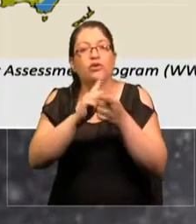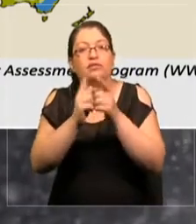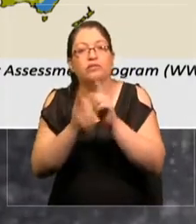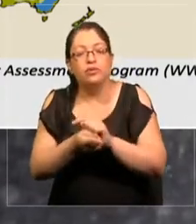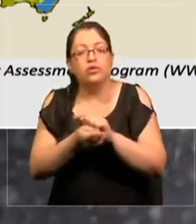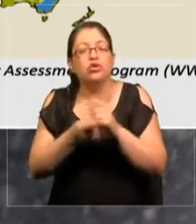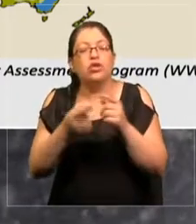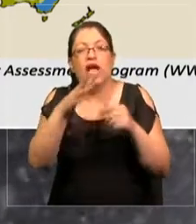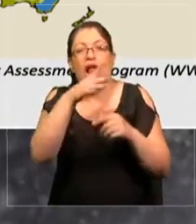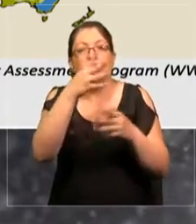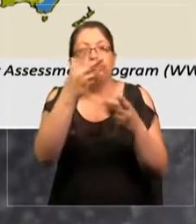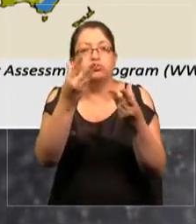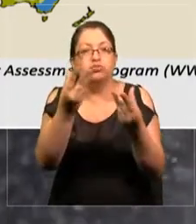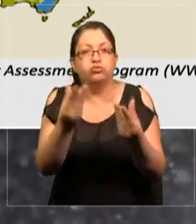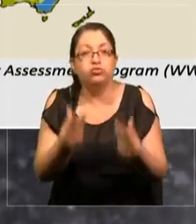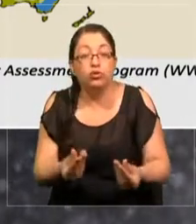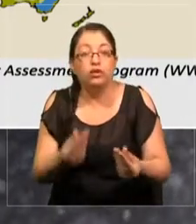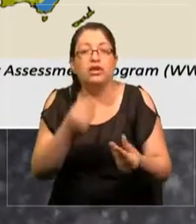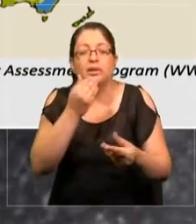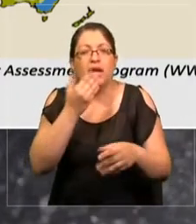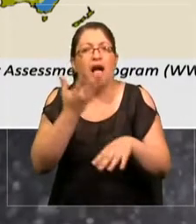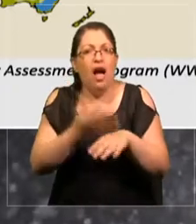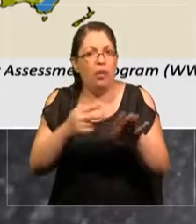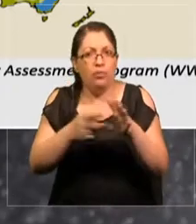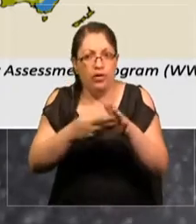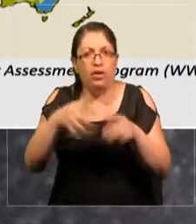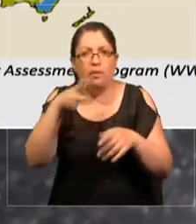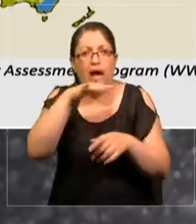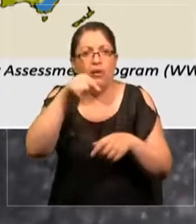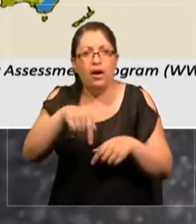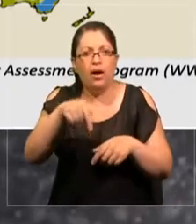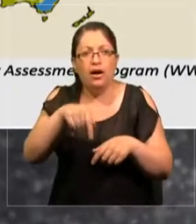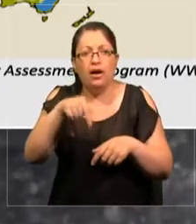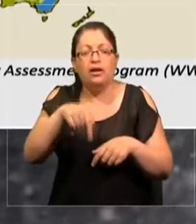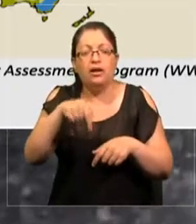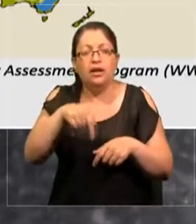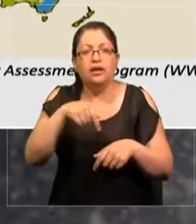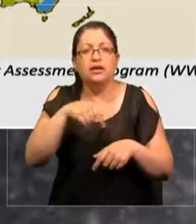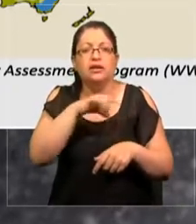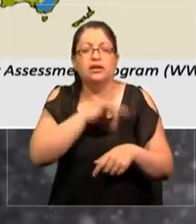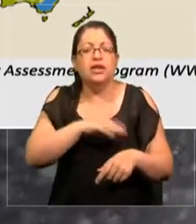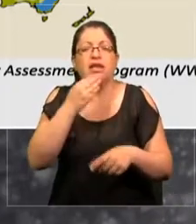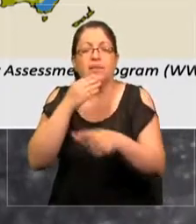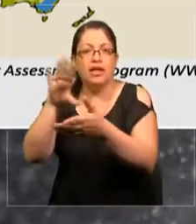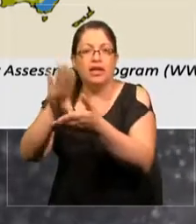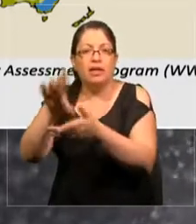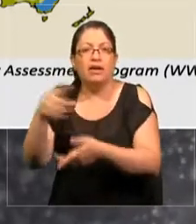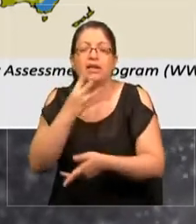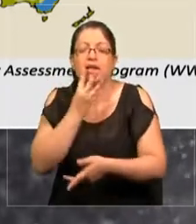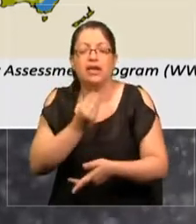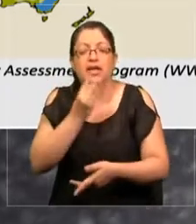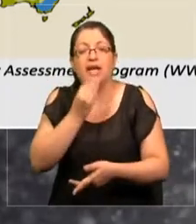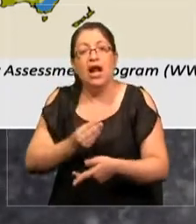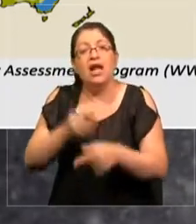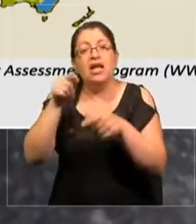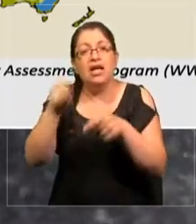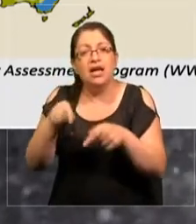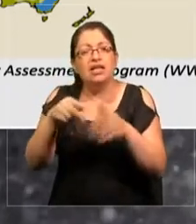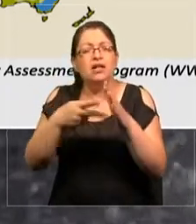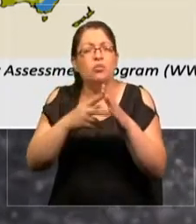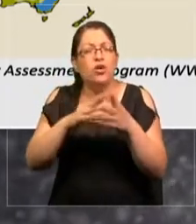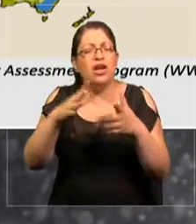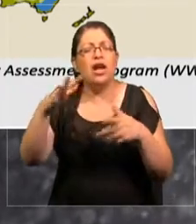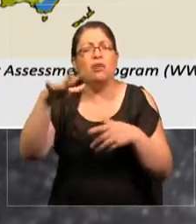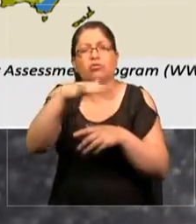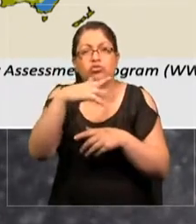agua. Y también sé que hay problemas de agua en Chile, en Israel también, y estamos en este estrés hídrico